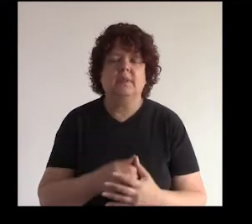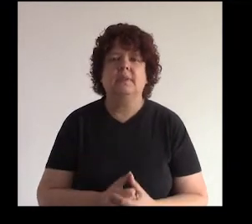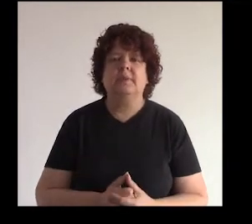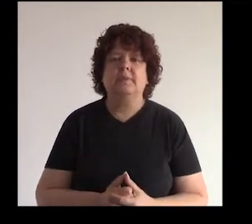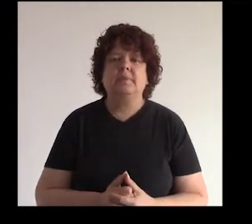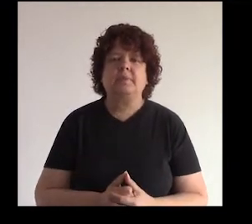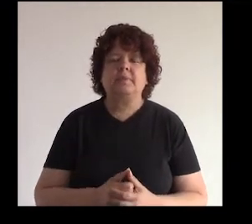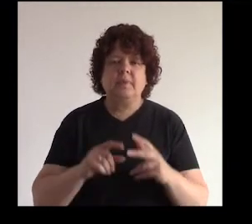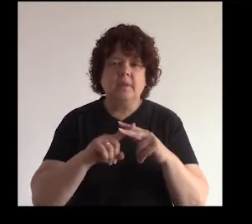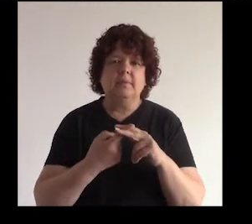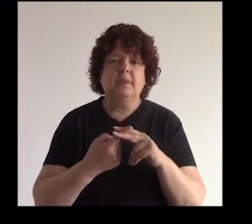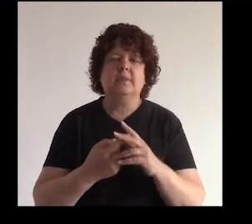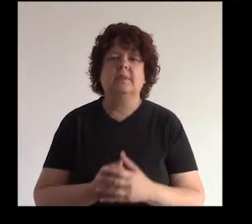hacer, sí